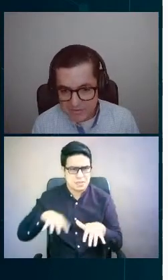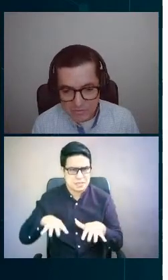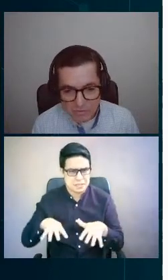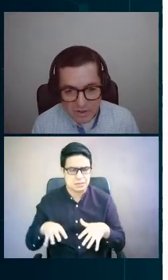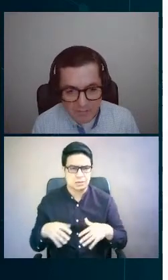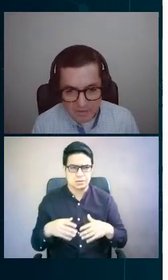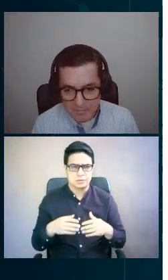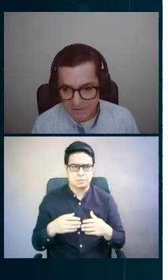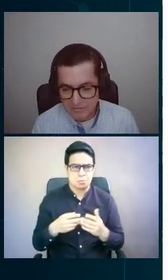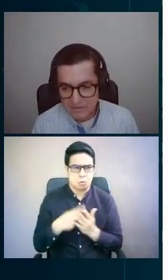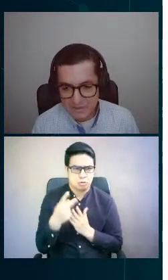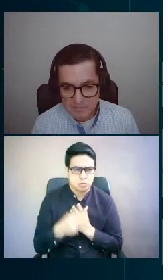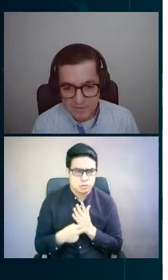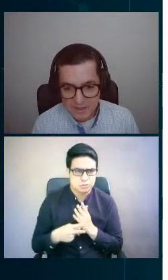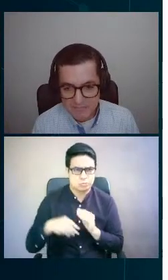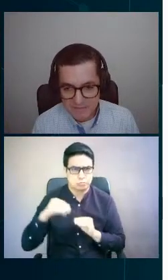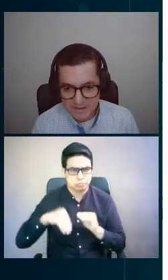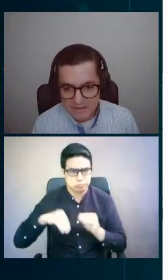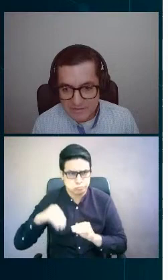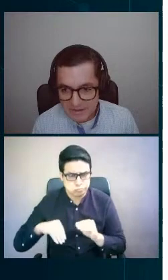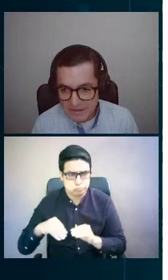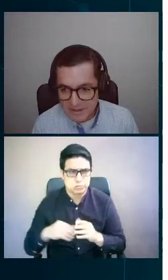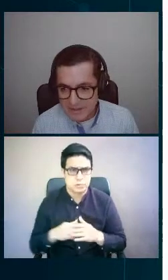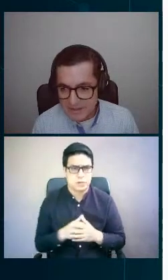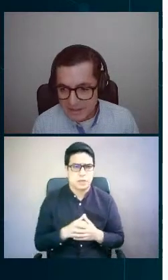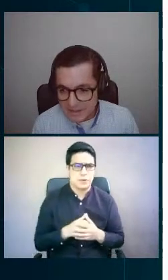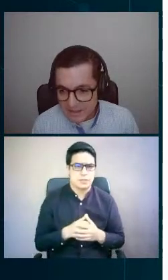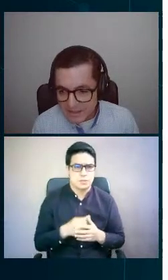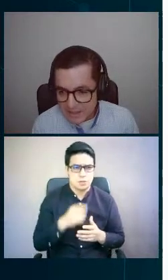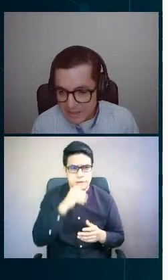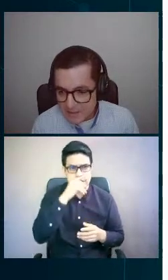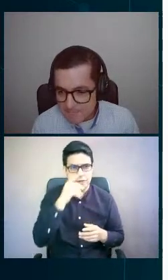planificación, la preparación de términos de referencia,